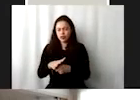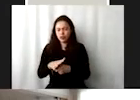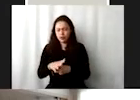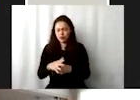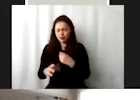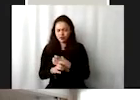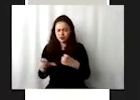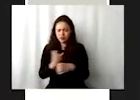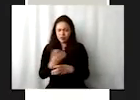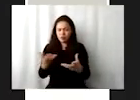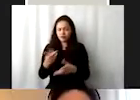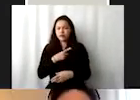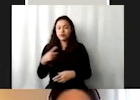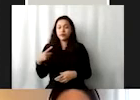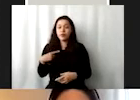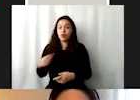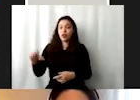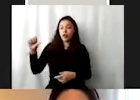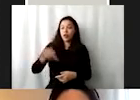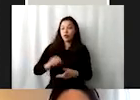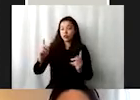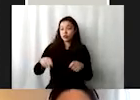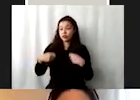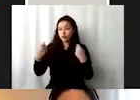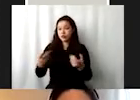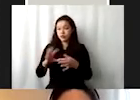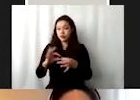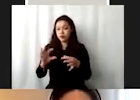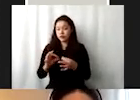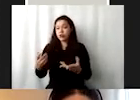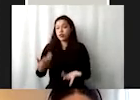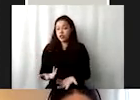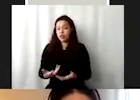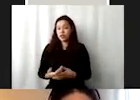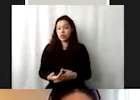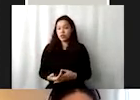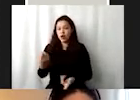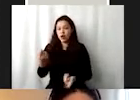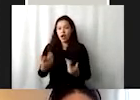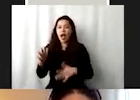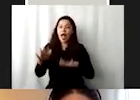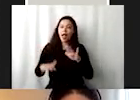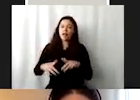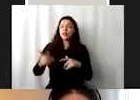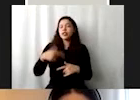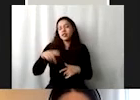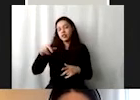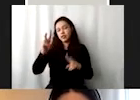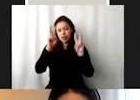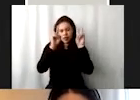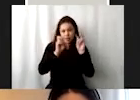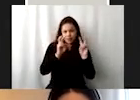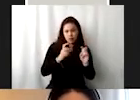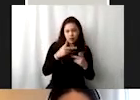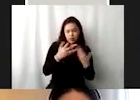¿no? Entonces, todo lo que les doy el día de hoy, si bien les voy a pedir que en algunas partes, pues, lo relacionen con lo que hacen